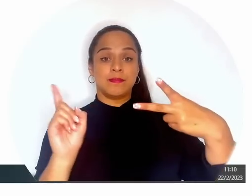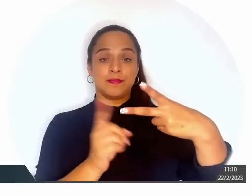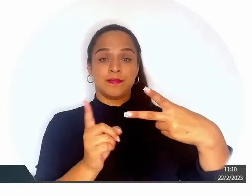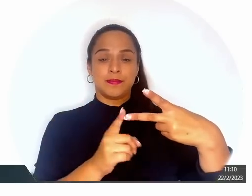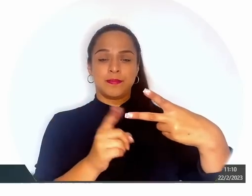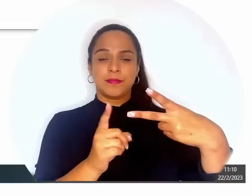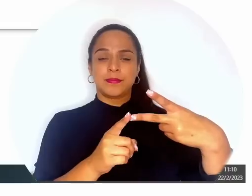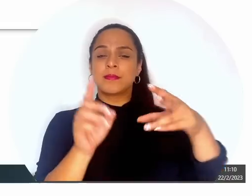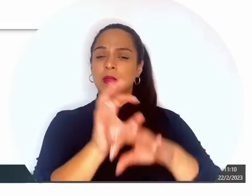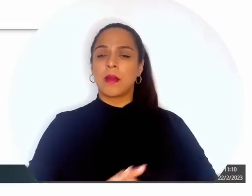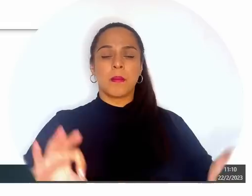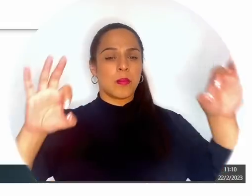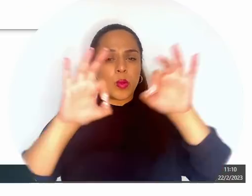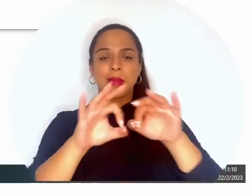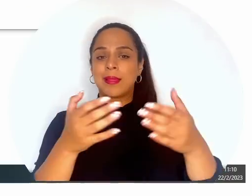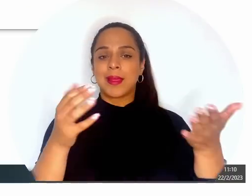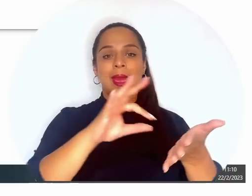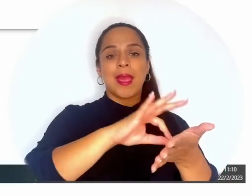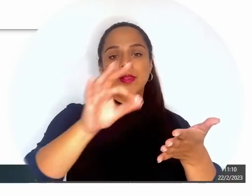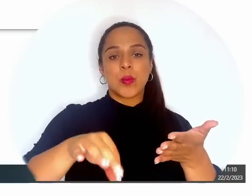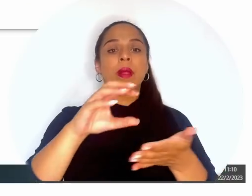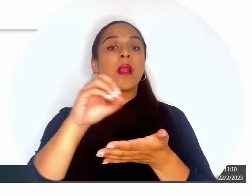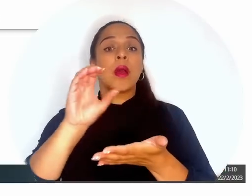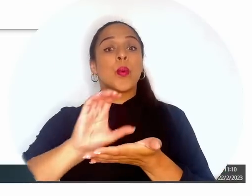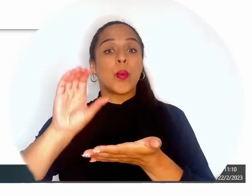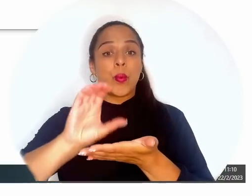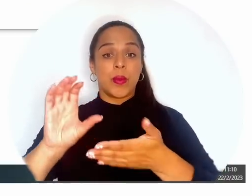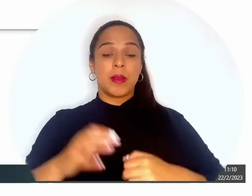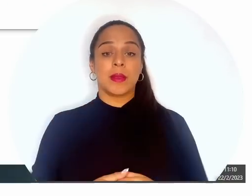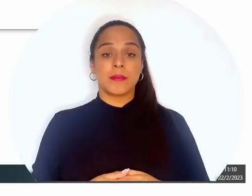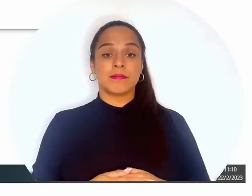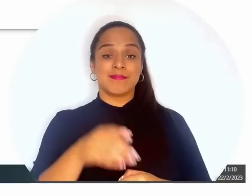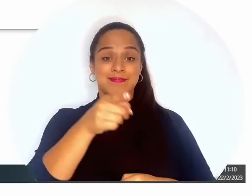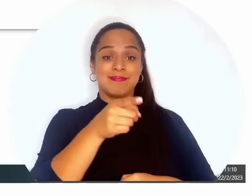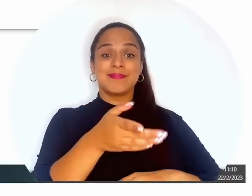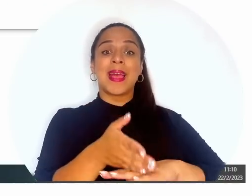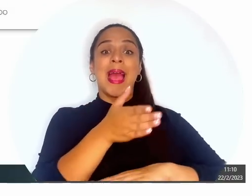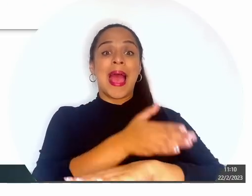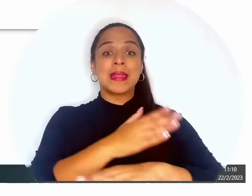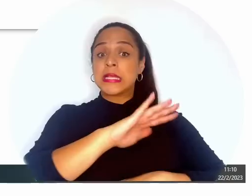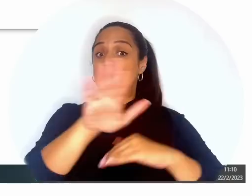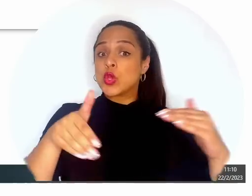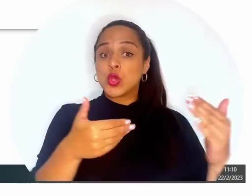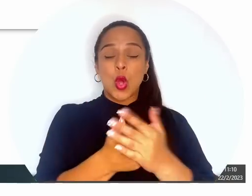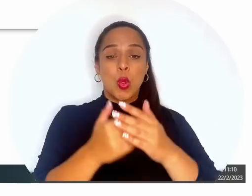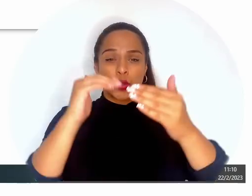educativo. En este caso, aquí van a estar precargados todos los centros educativos, como lo pueden observar.